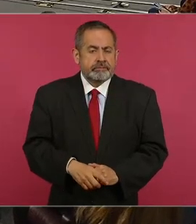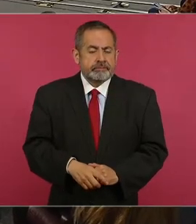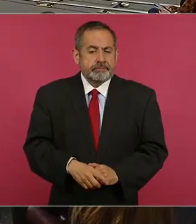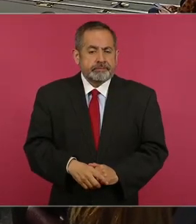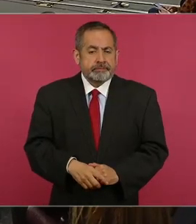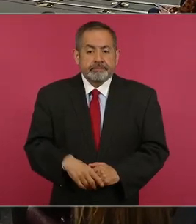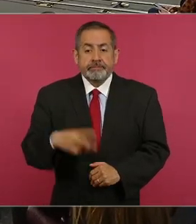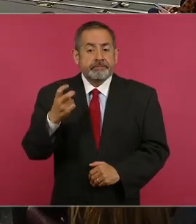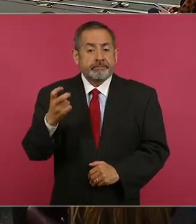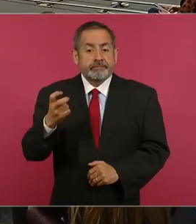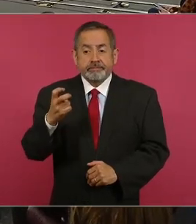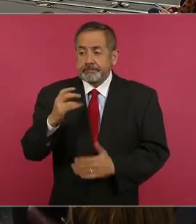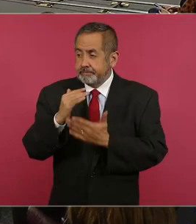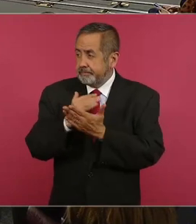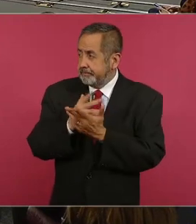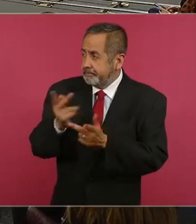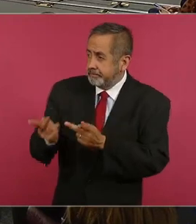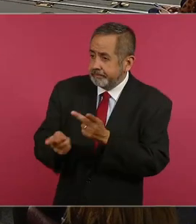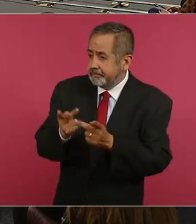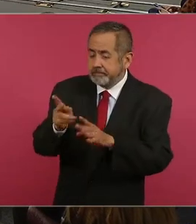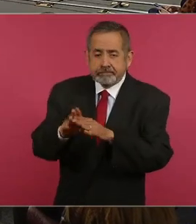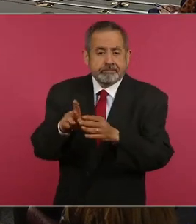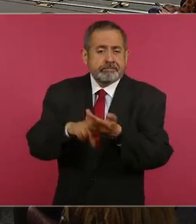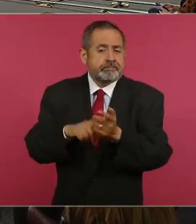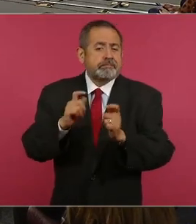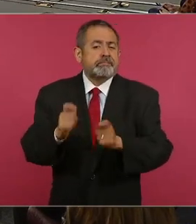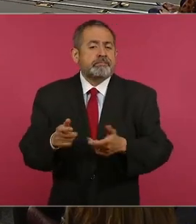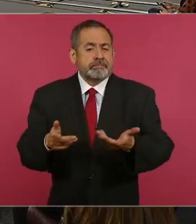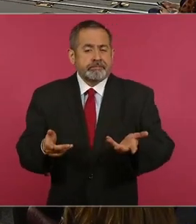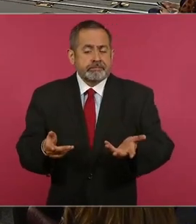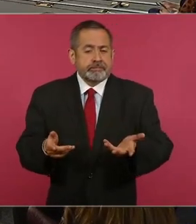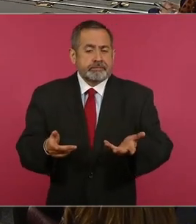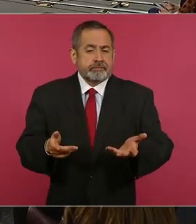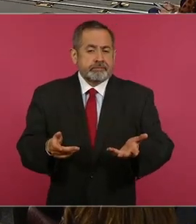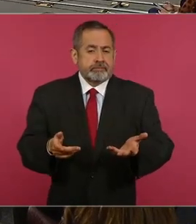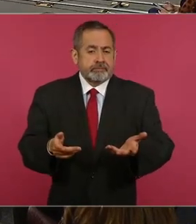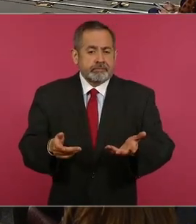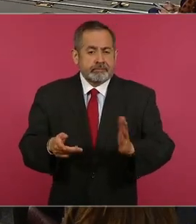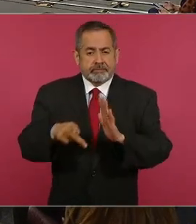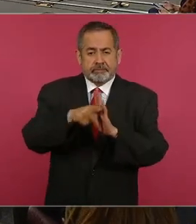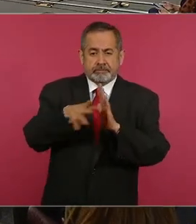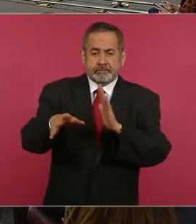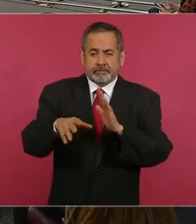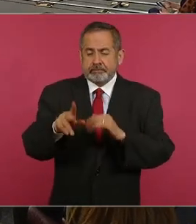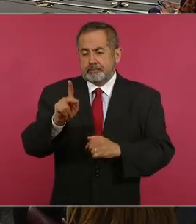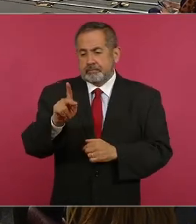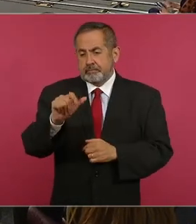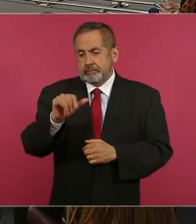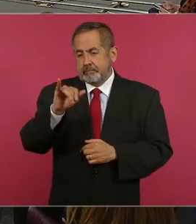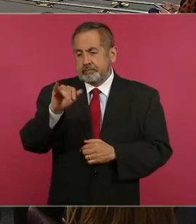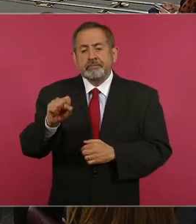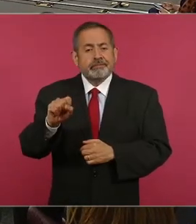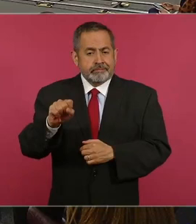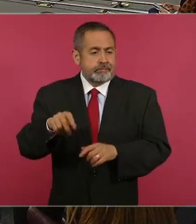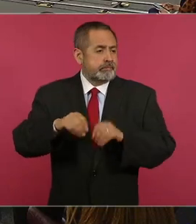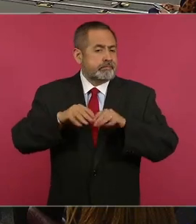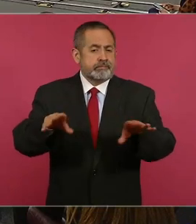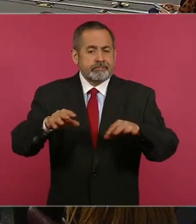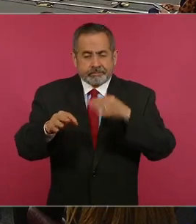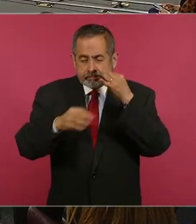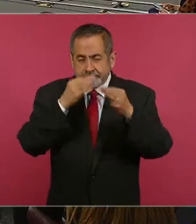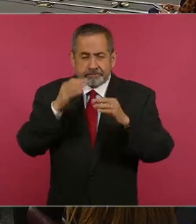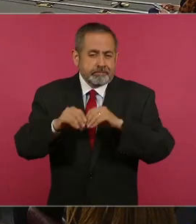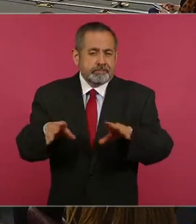Esa es una encuesta del periódico El País, como